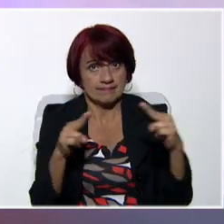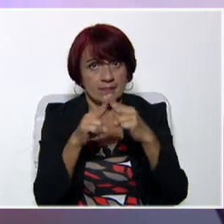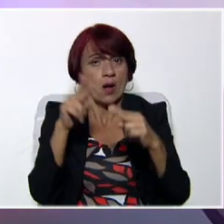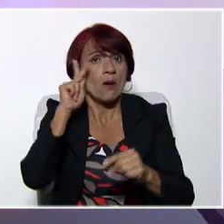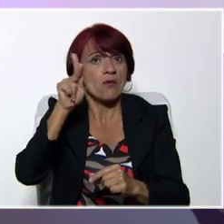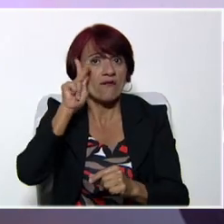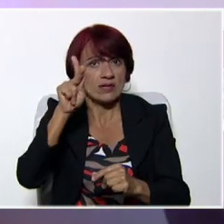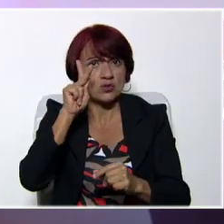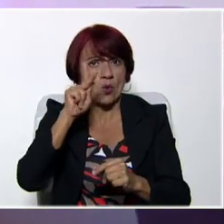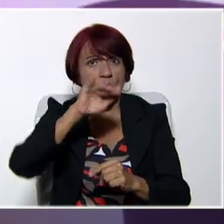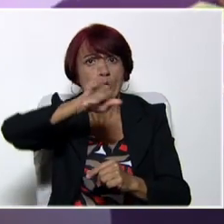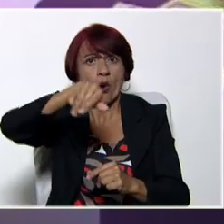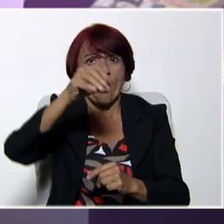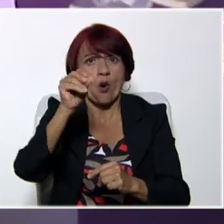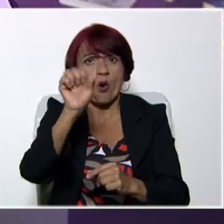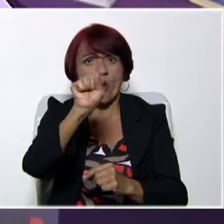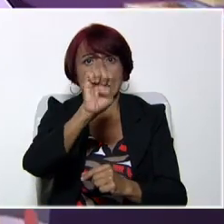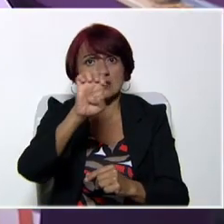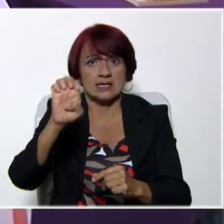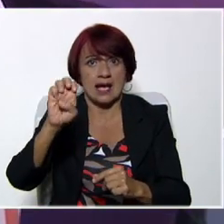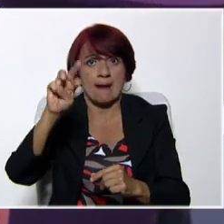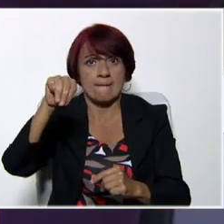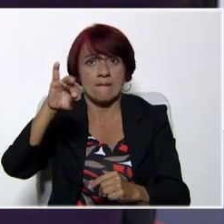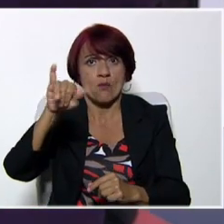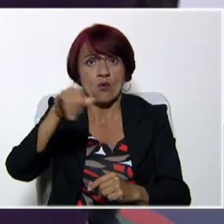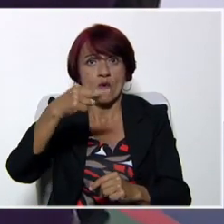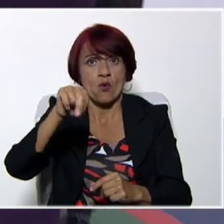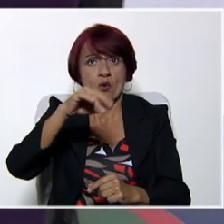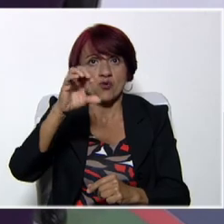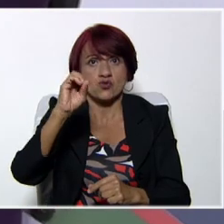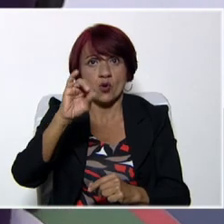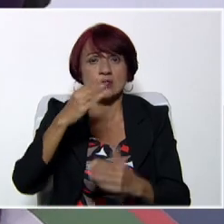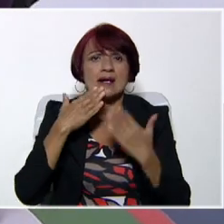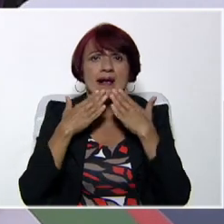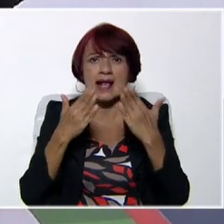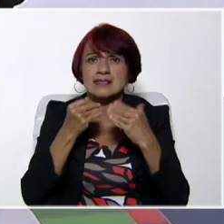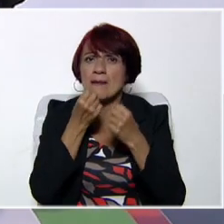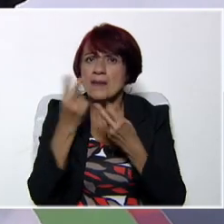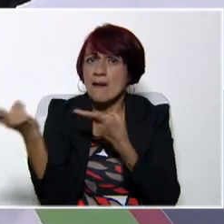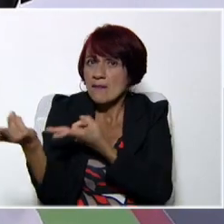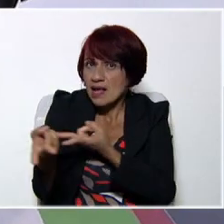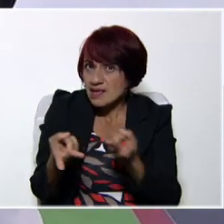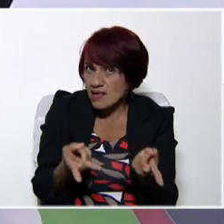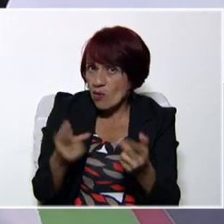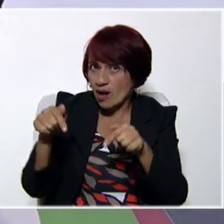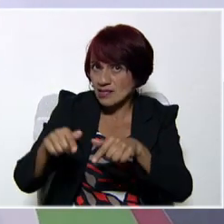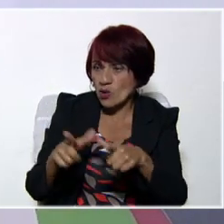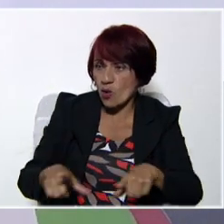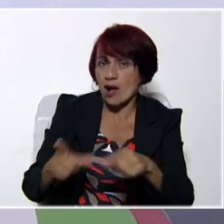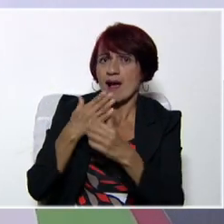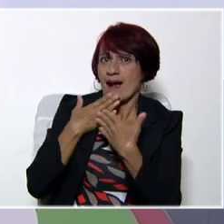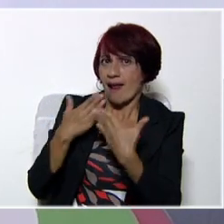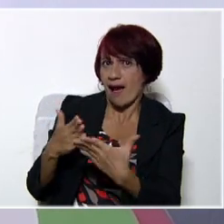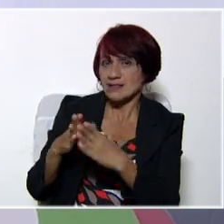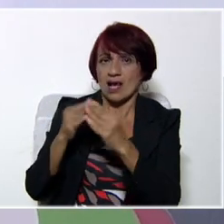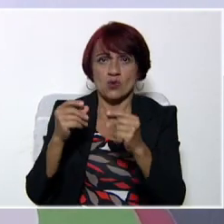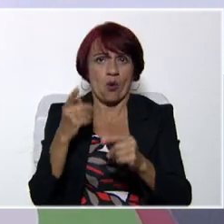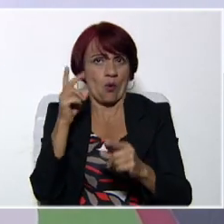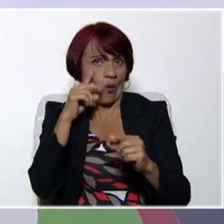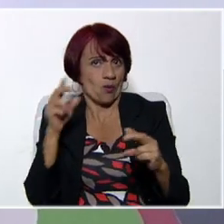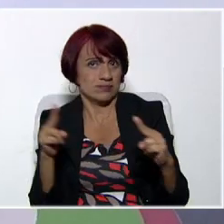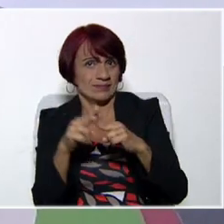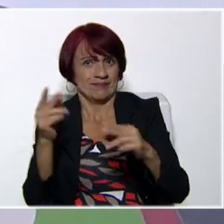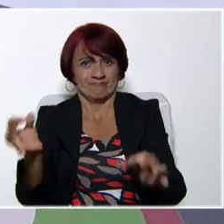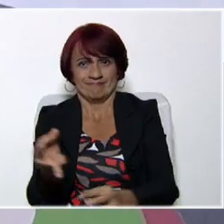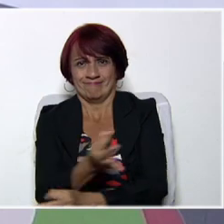nuestro profesor José Muñoz. Muy buenas tardes, profesor. Bienvenido a su programa. Buenas tardes, José Leonardo. ¿Cómo has estado? Bien. ¿Cómo se encuentra usted el día de hoy?